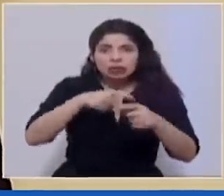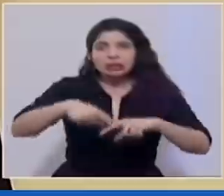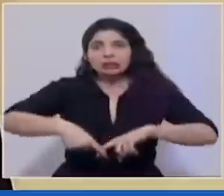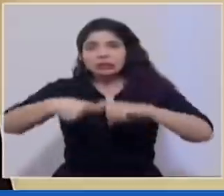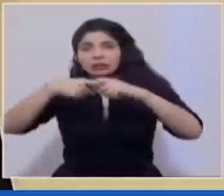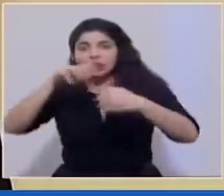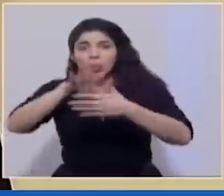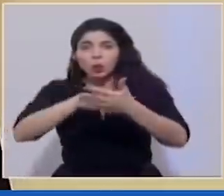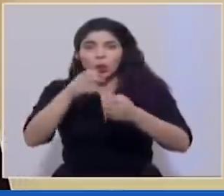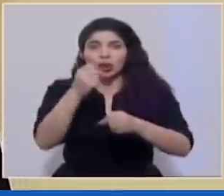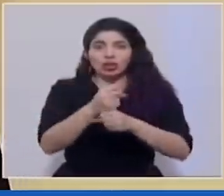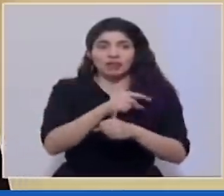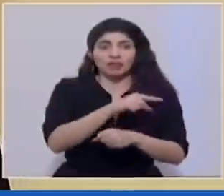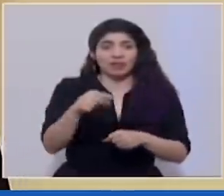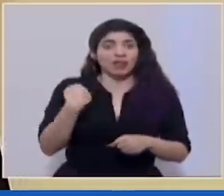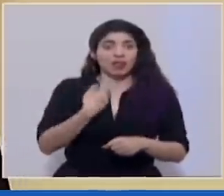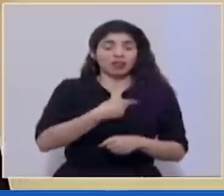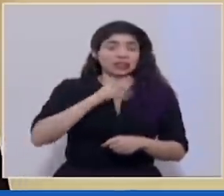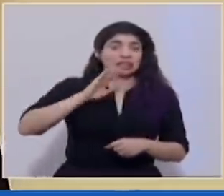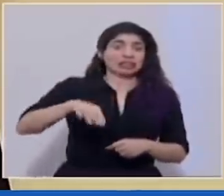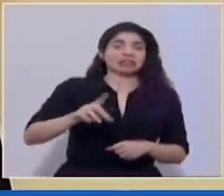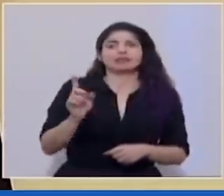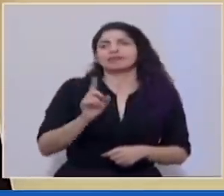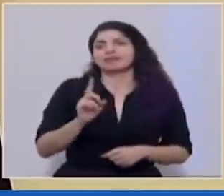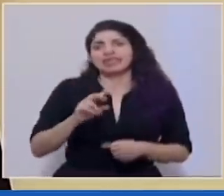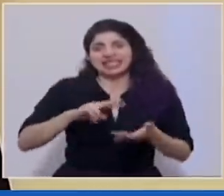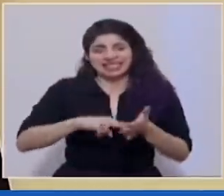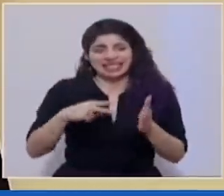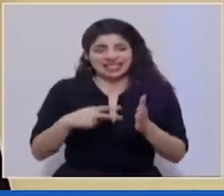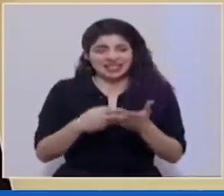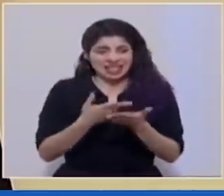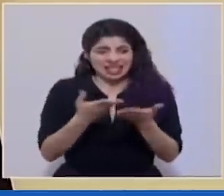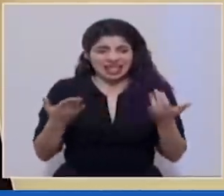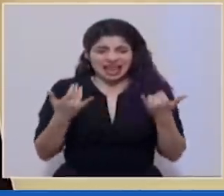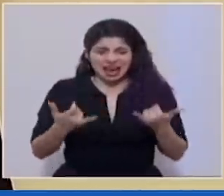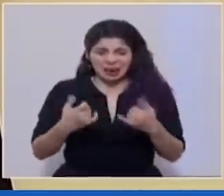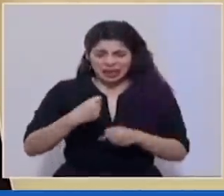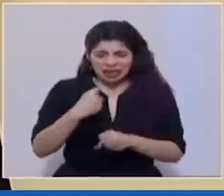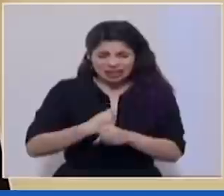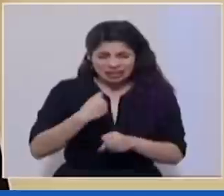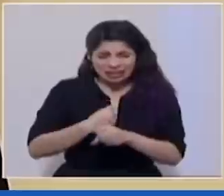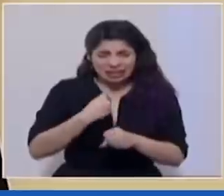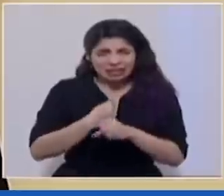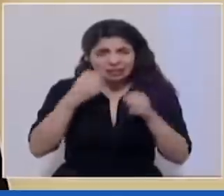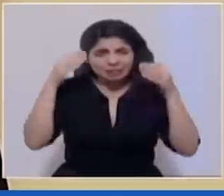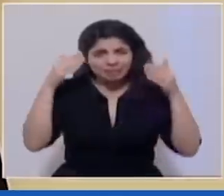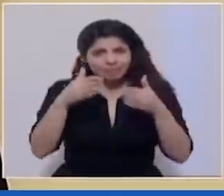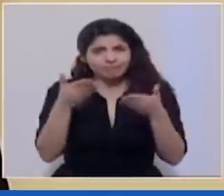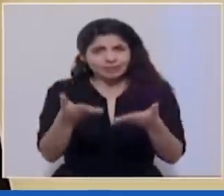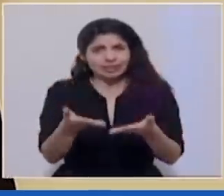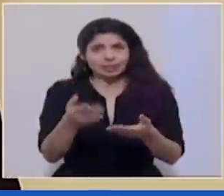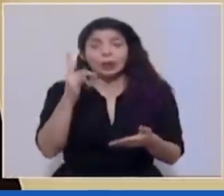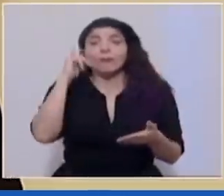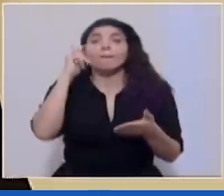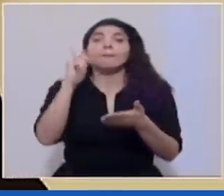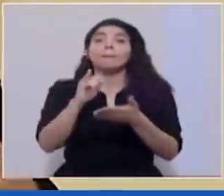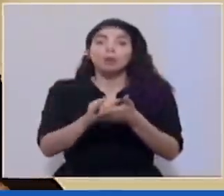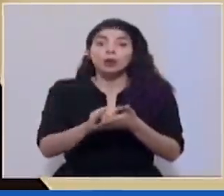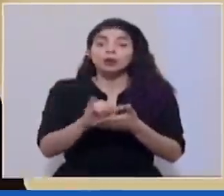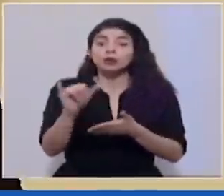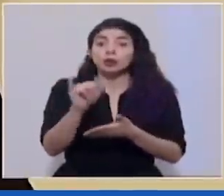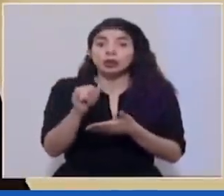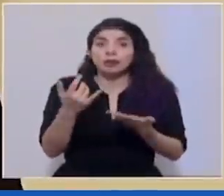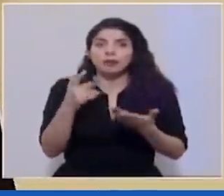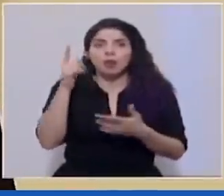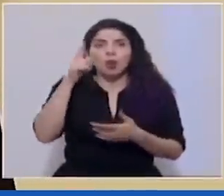supuesto, que no nos deja indiferentes, sino que significa que estamos trabajando arduamente por ello. Es por eso que también, en